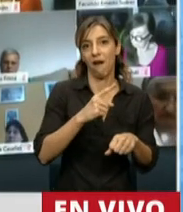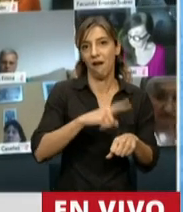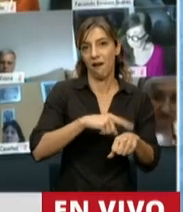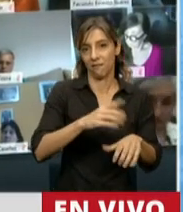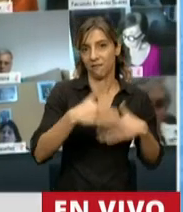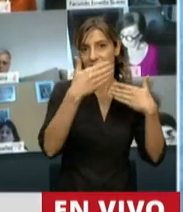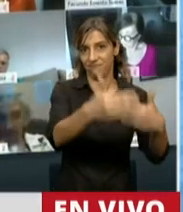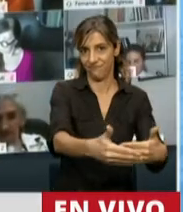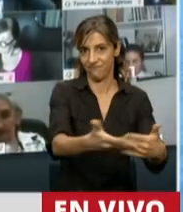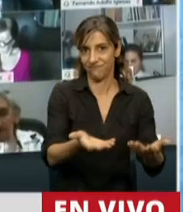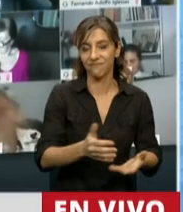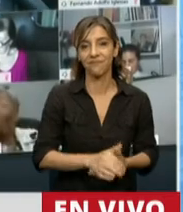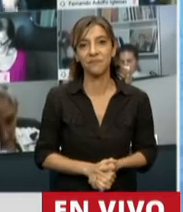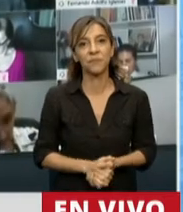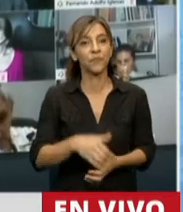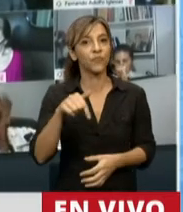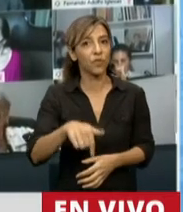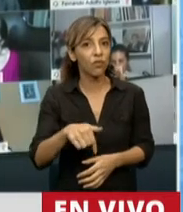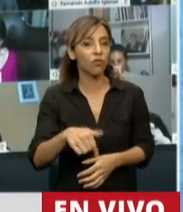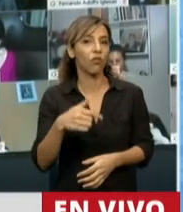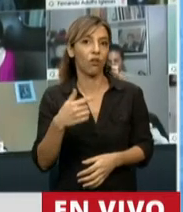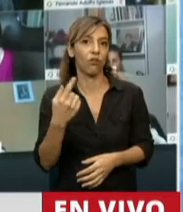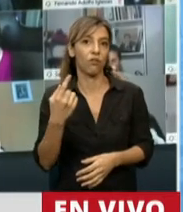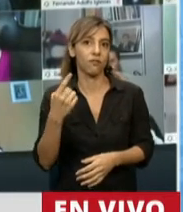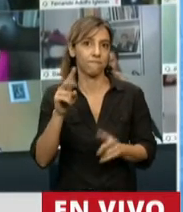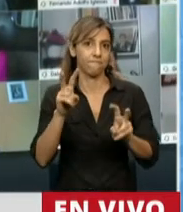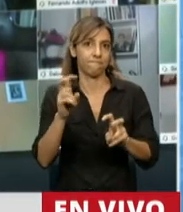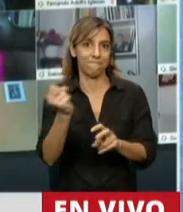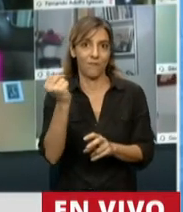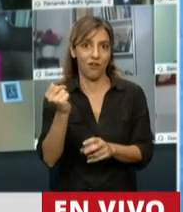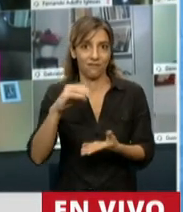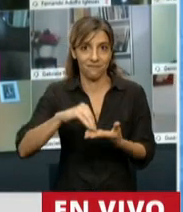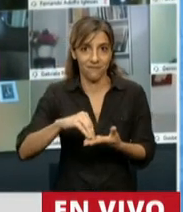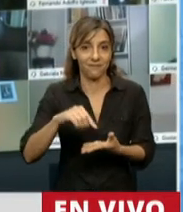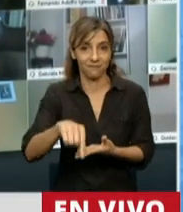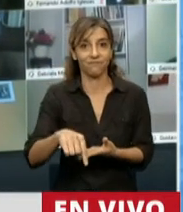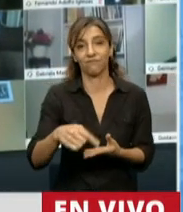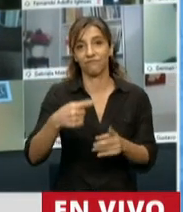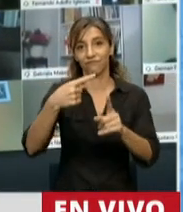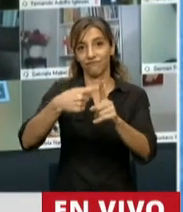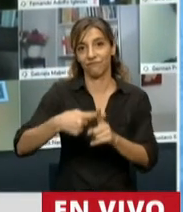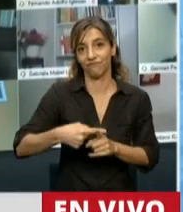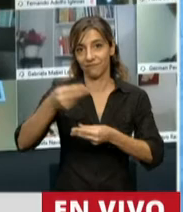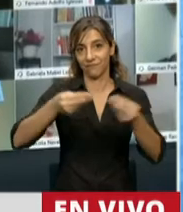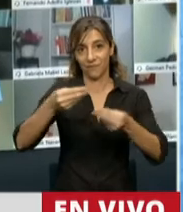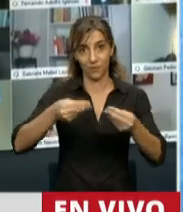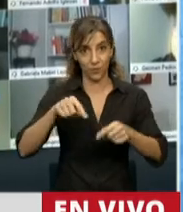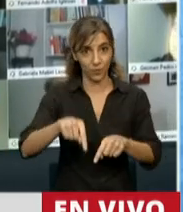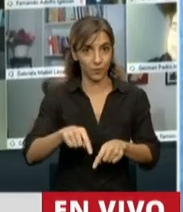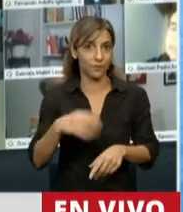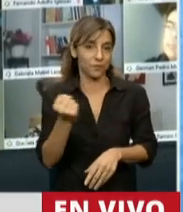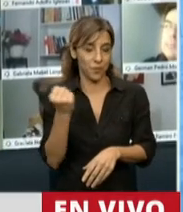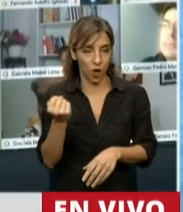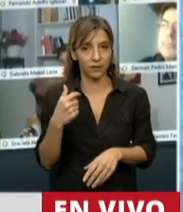no menor que tiene que ver con la ampliación del presupuesto. Por eso estoy convencido, señor presidente, que al adelantar mi